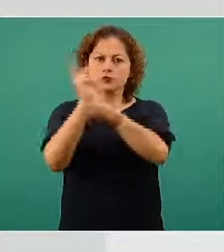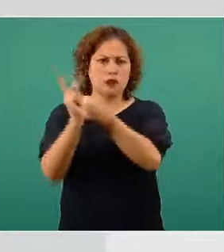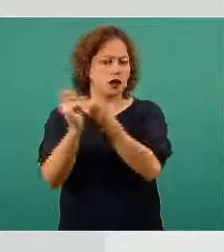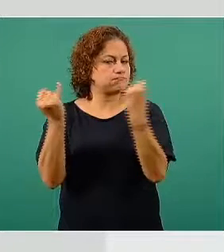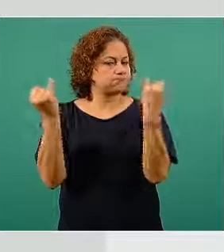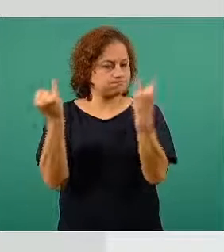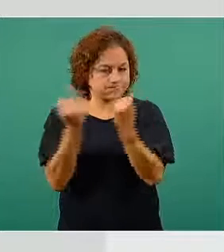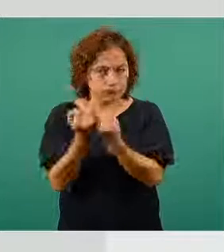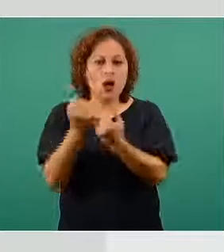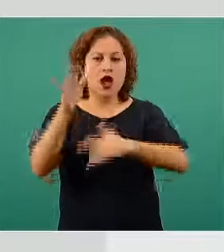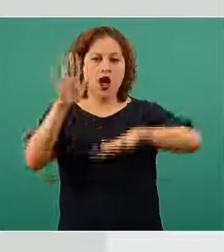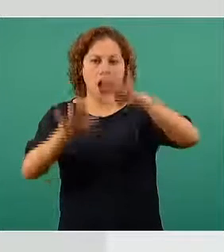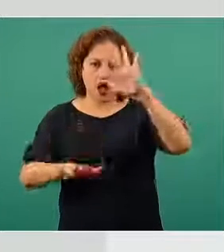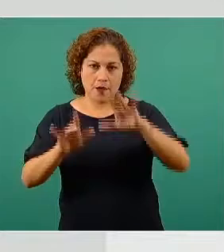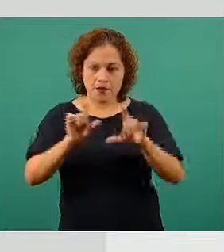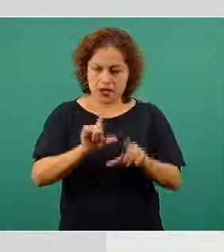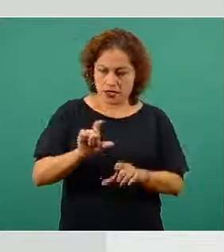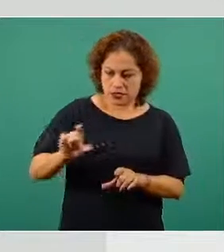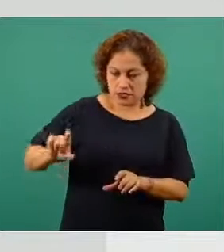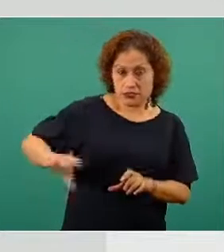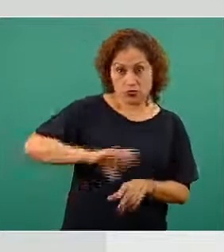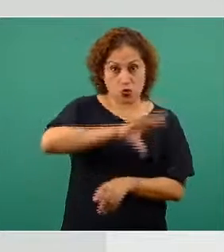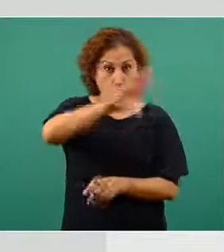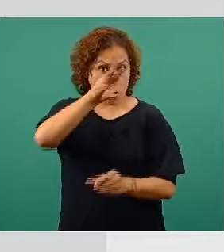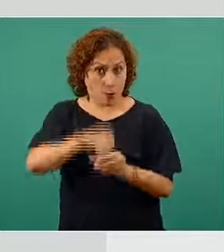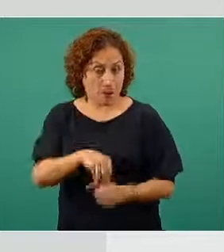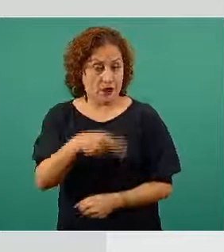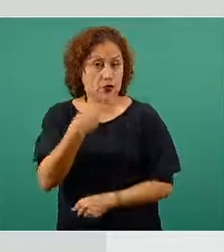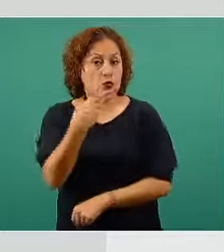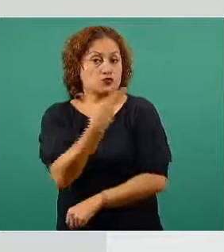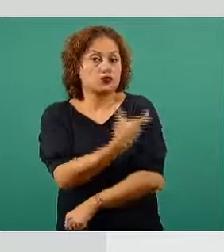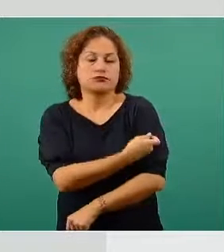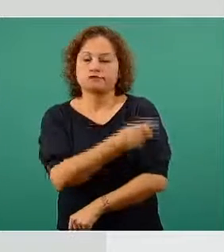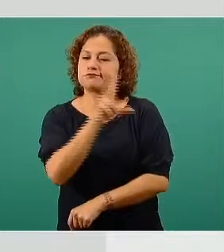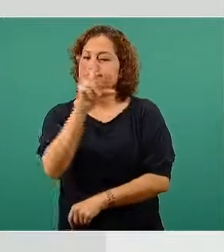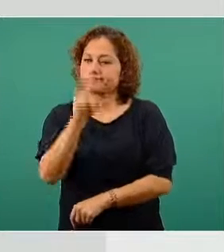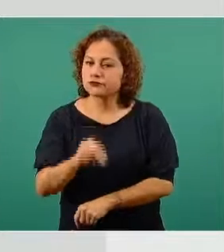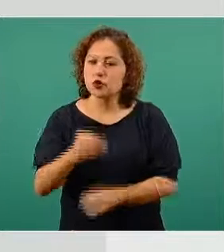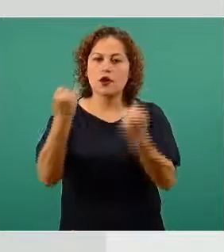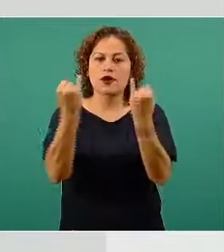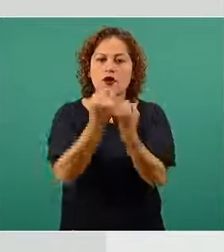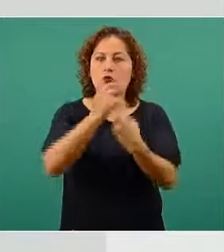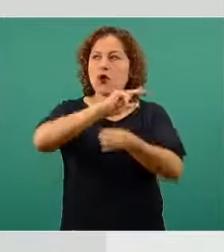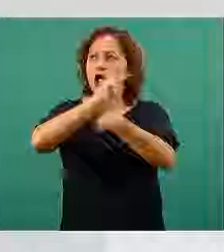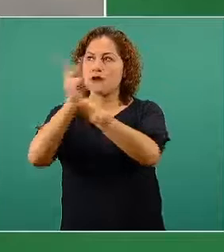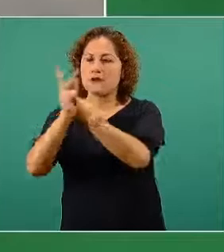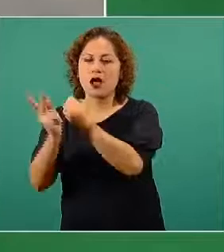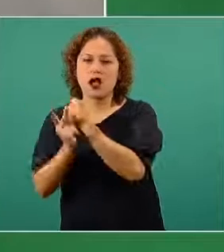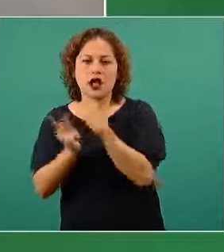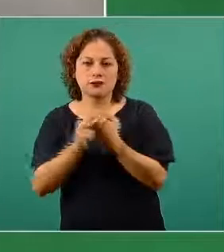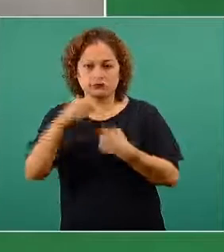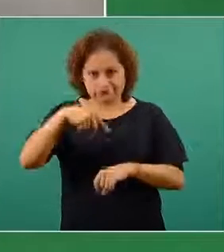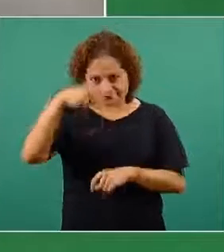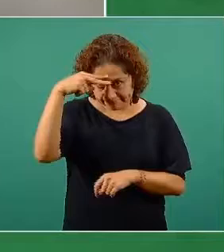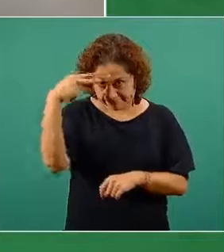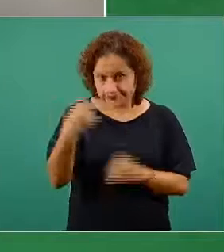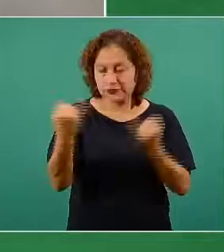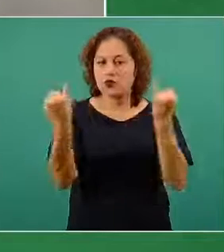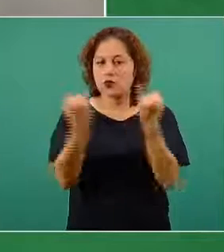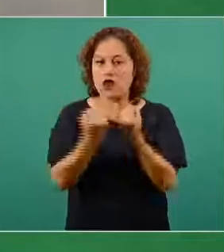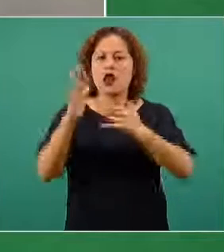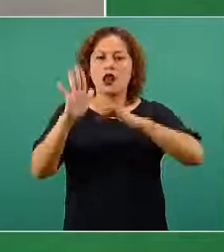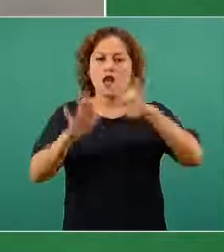se reporta regularmente pérdidas de alrededor del 15 o 20% de las dosis